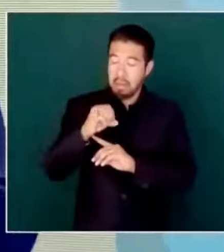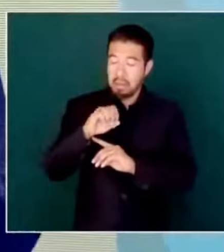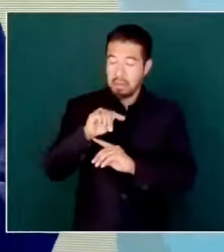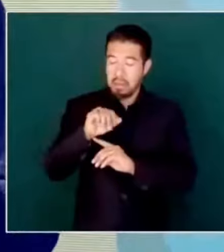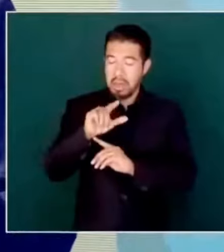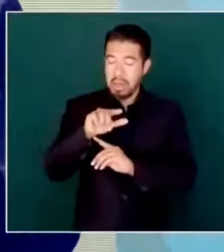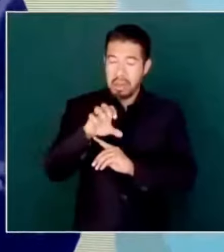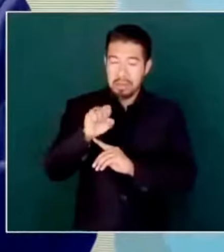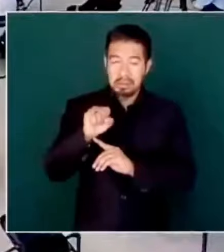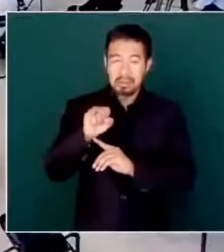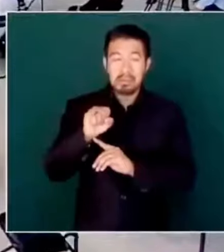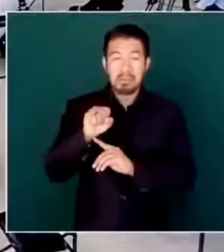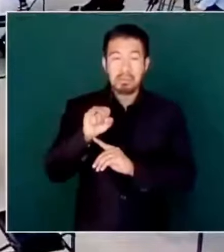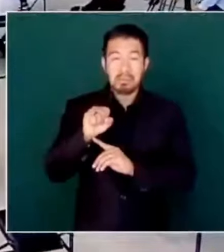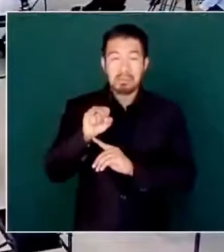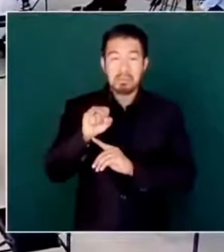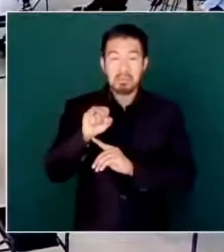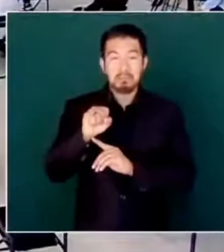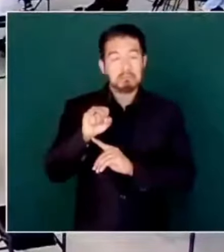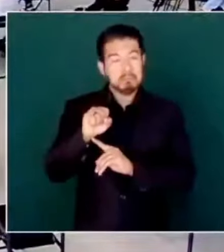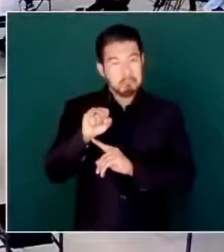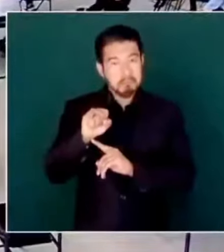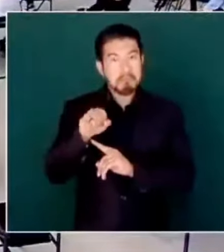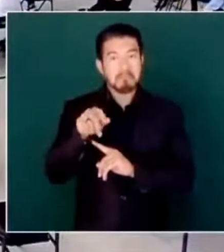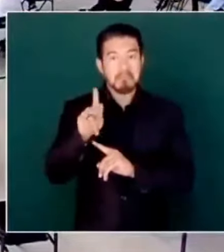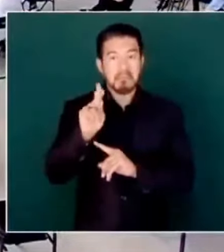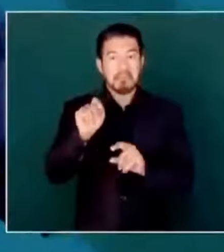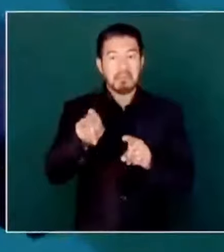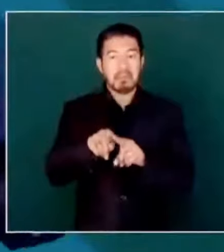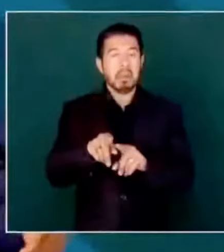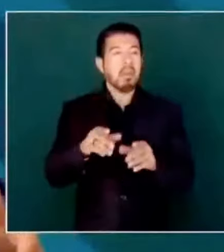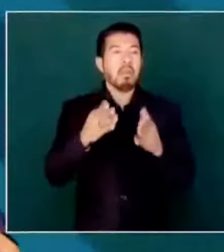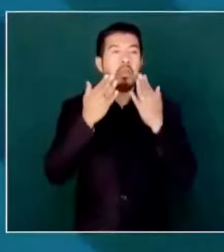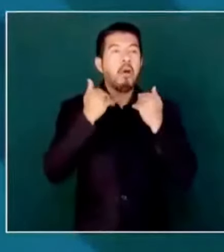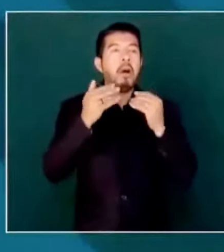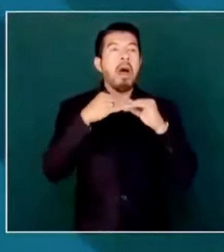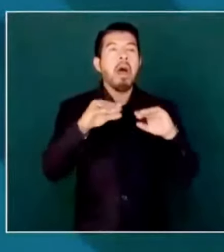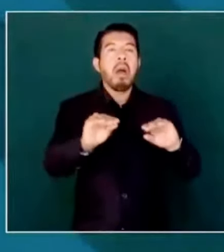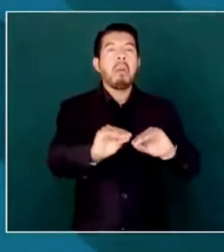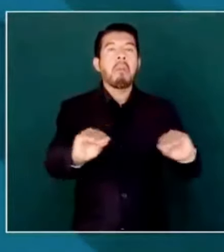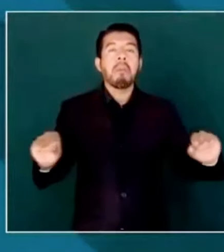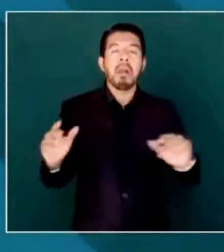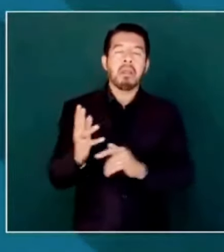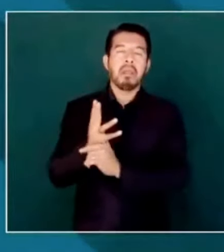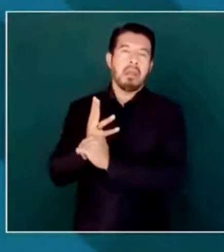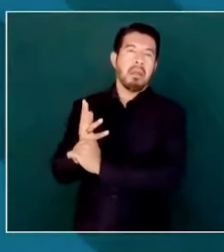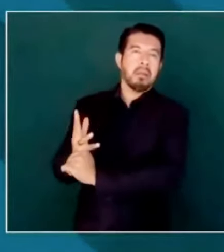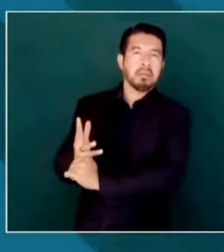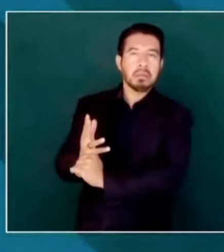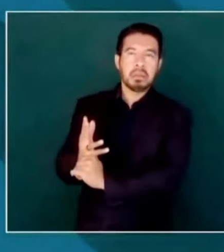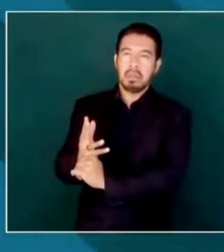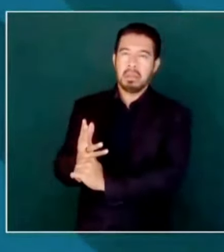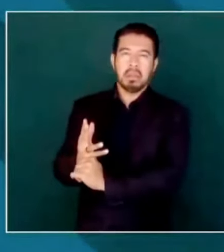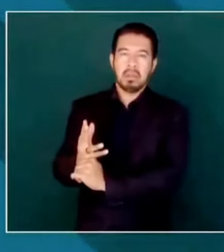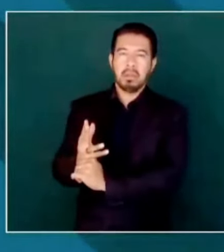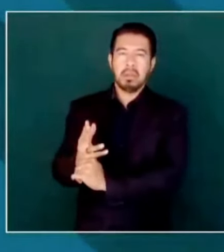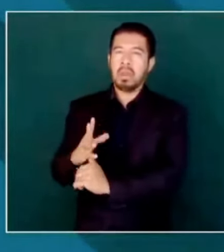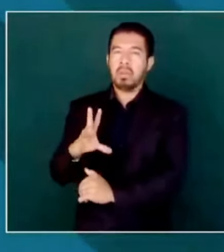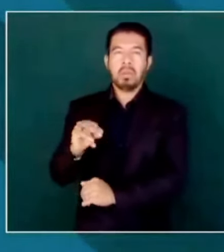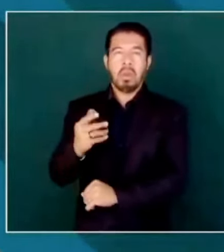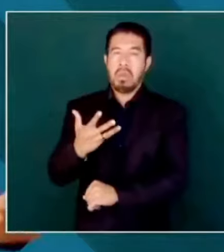que les negaban hasta su existencia. Me acuerdo que decían,